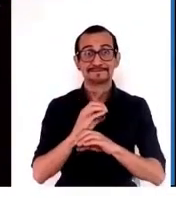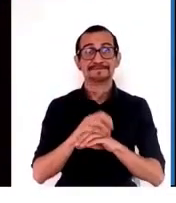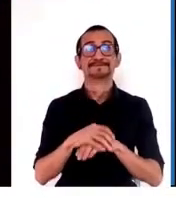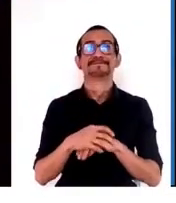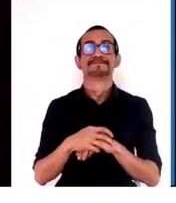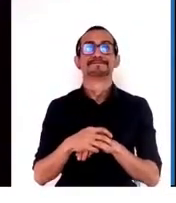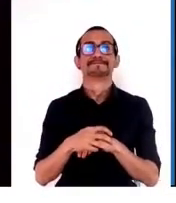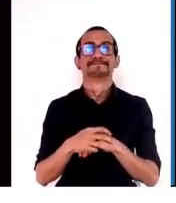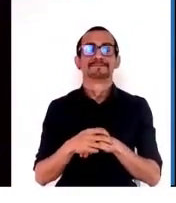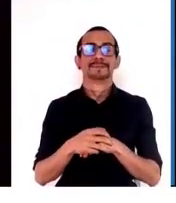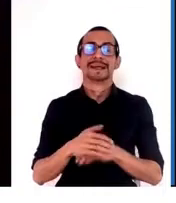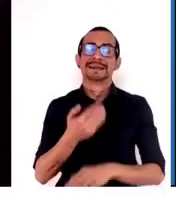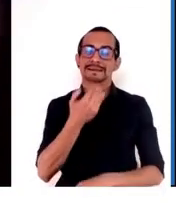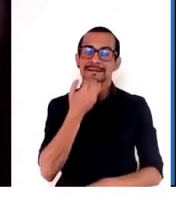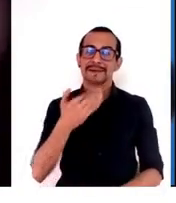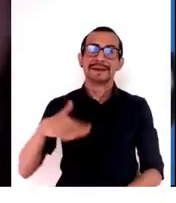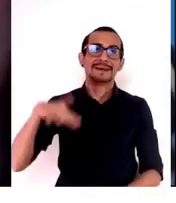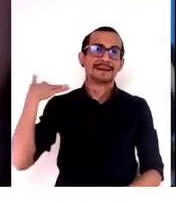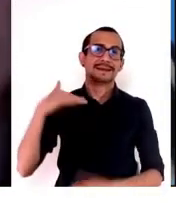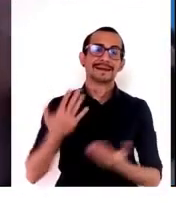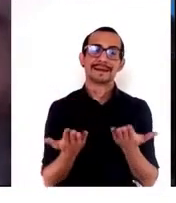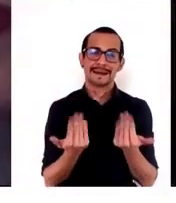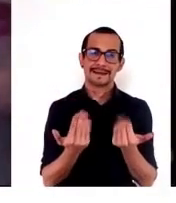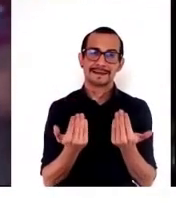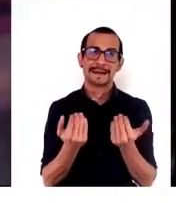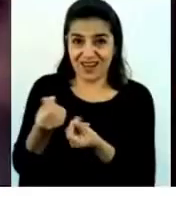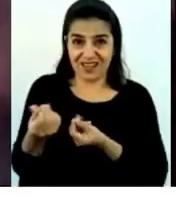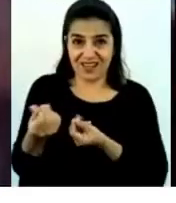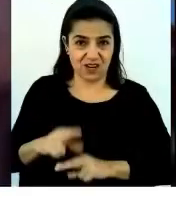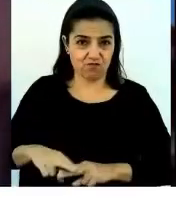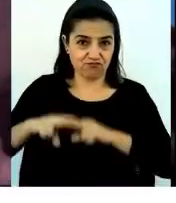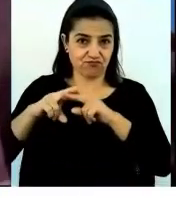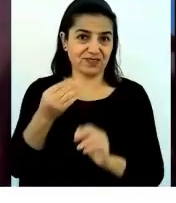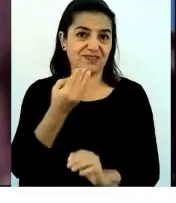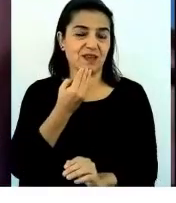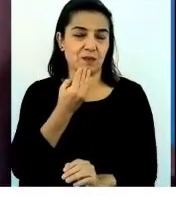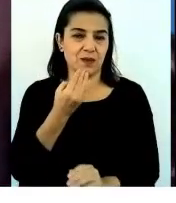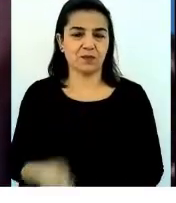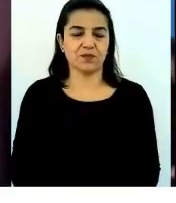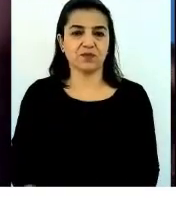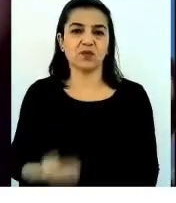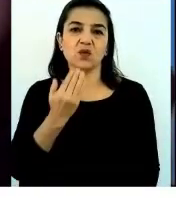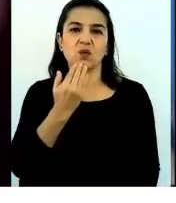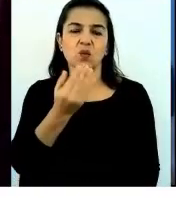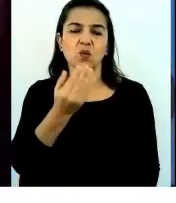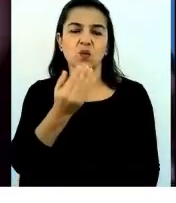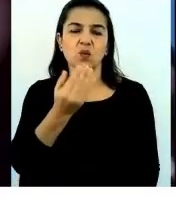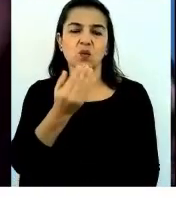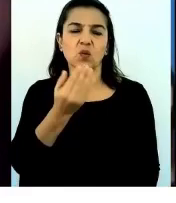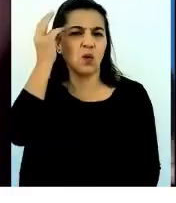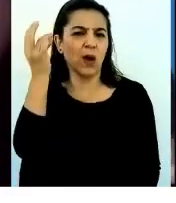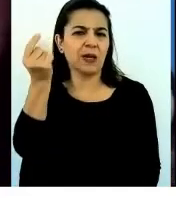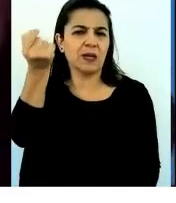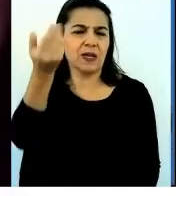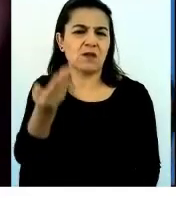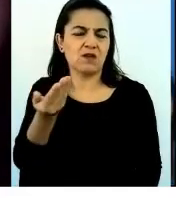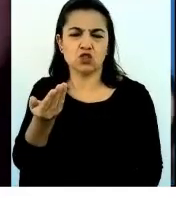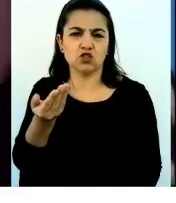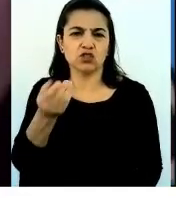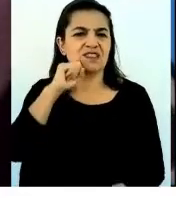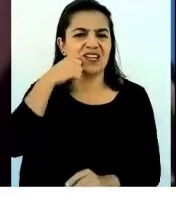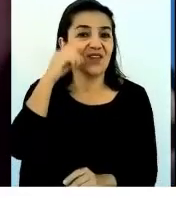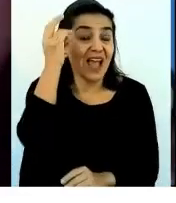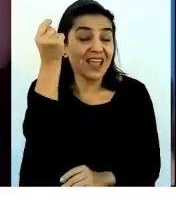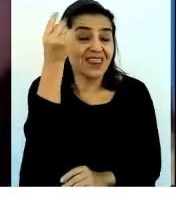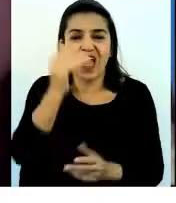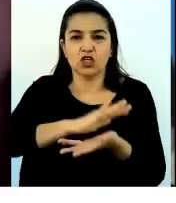supuesto necesitamos innovación financiera también. Pues cuando hablamos de innovación es de todo. Tecnología,